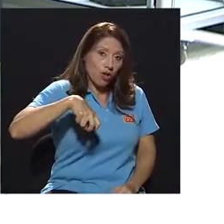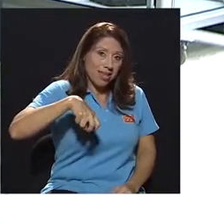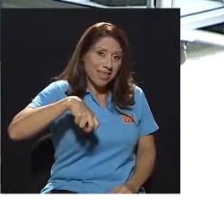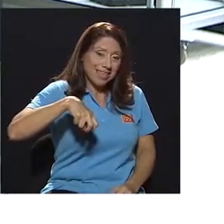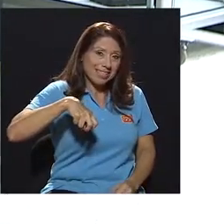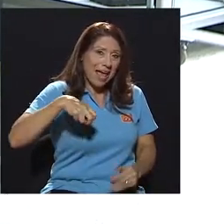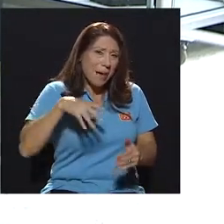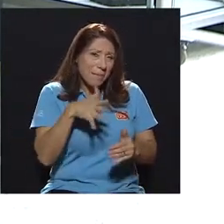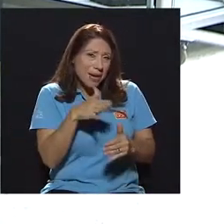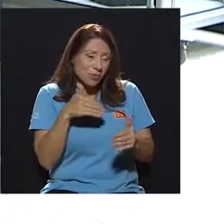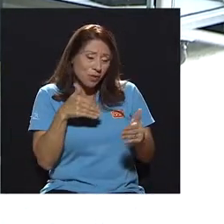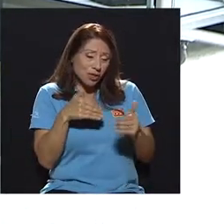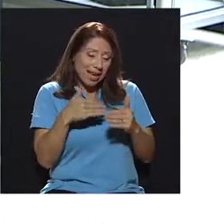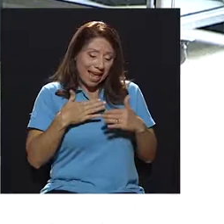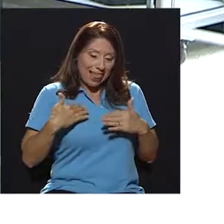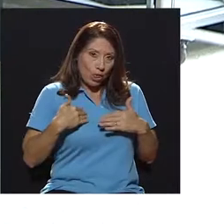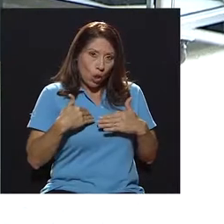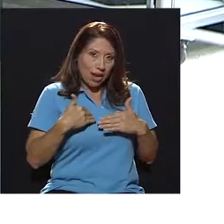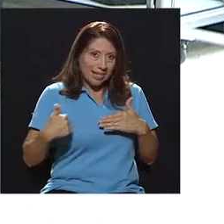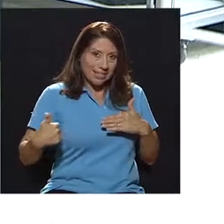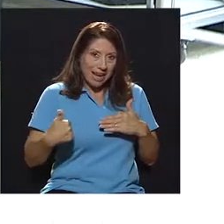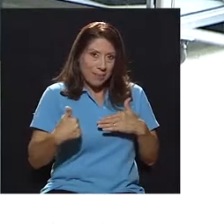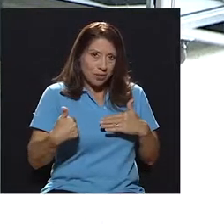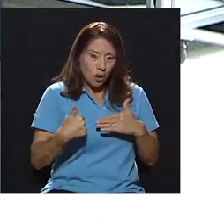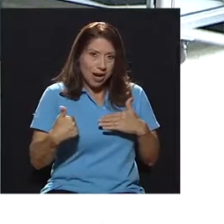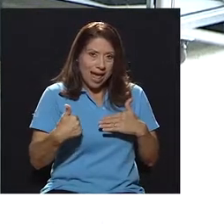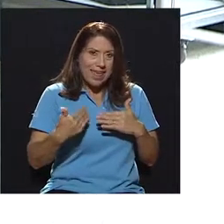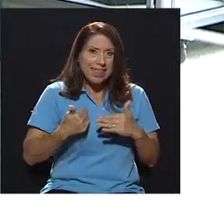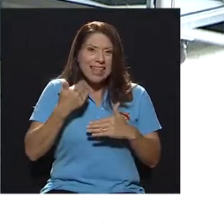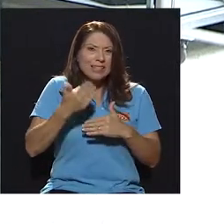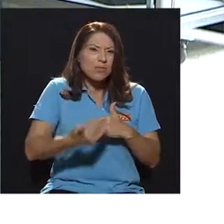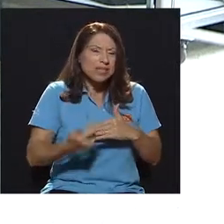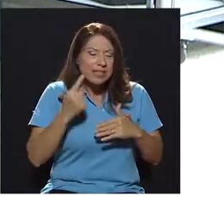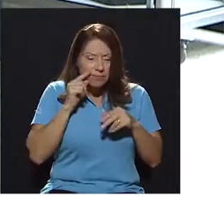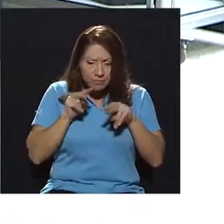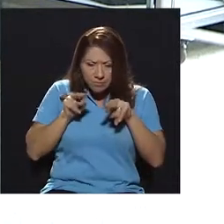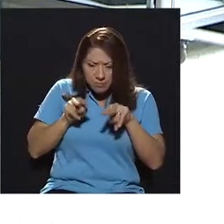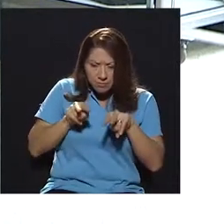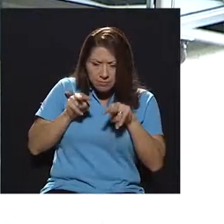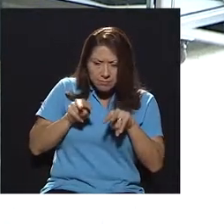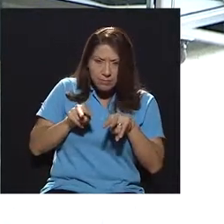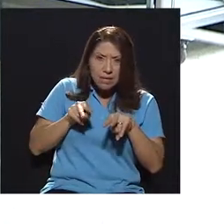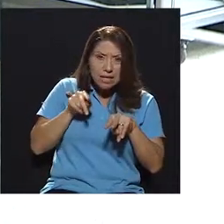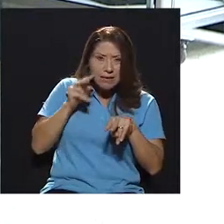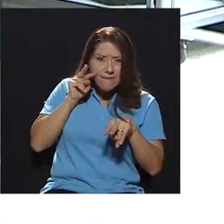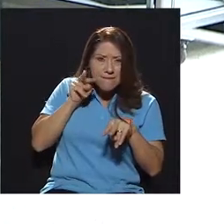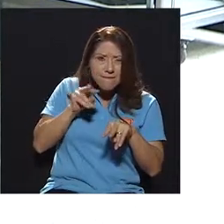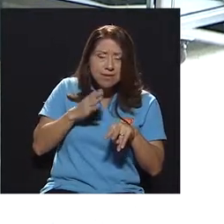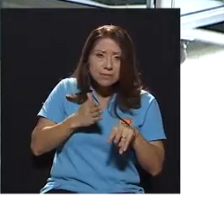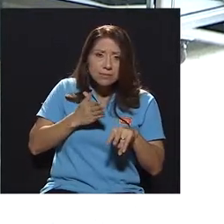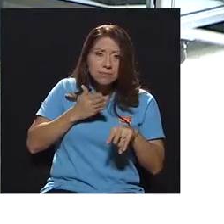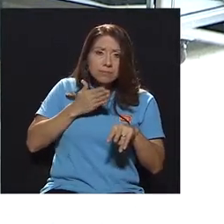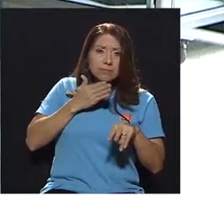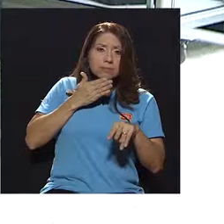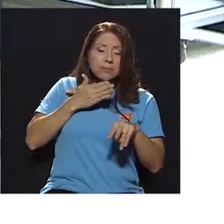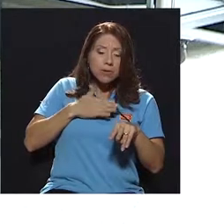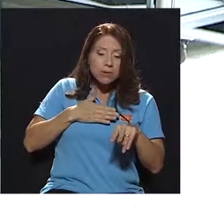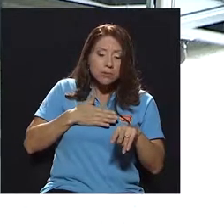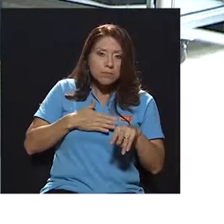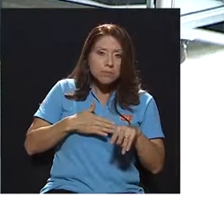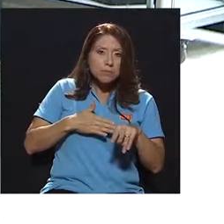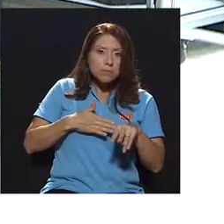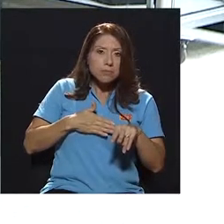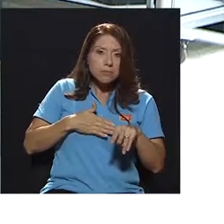la persona. ¿De acuerdo? Luego, debo ponerle atención si hay signos de respiración. Debo esperar unos cinco o seis